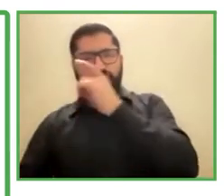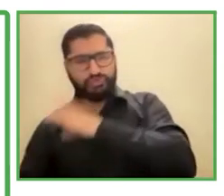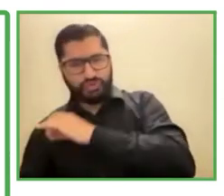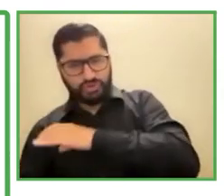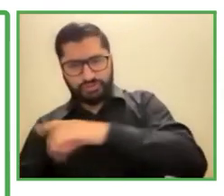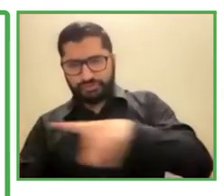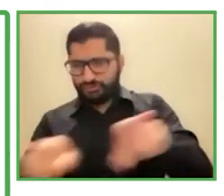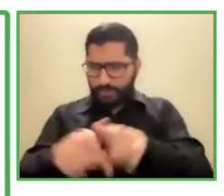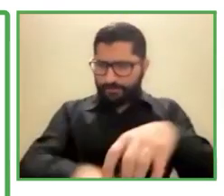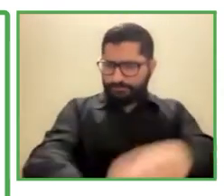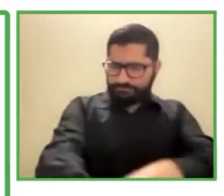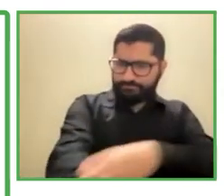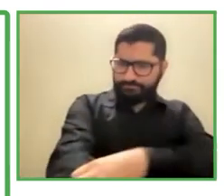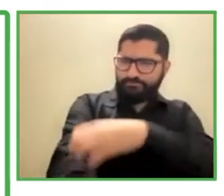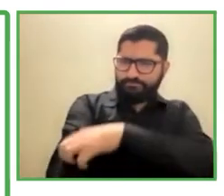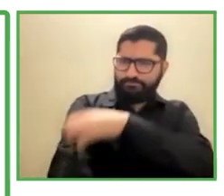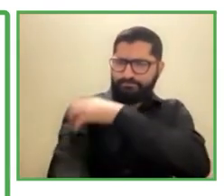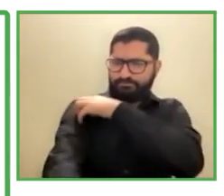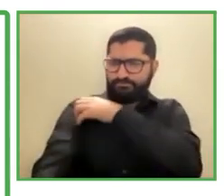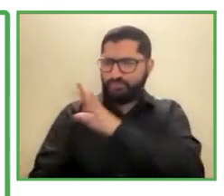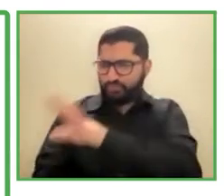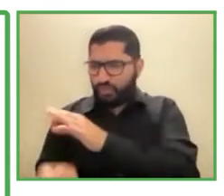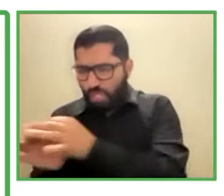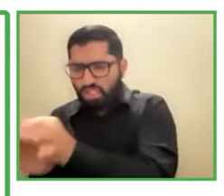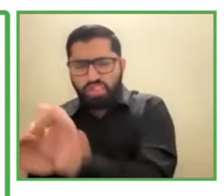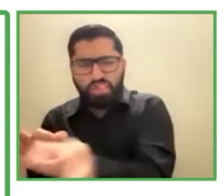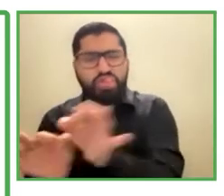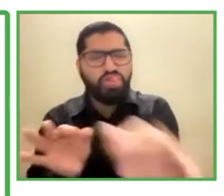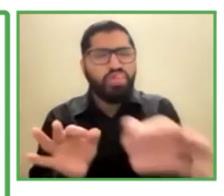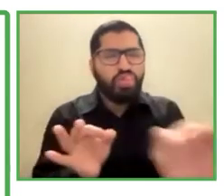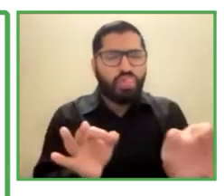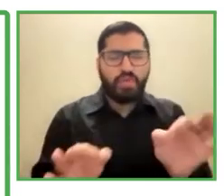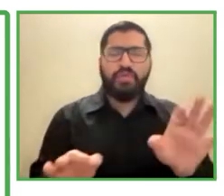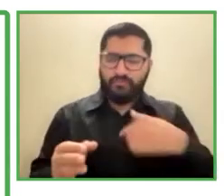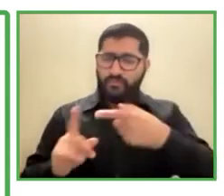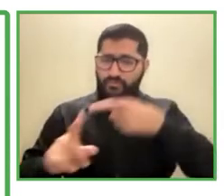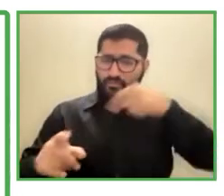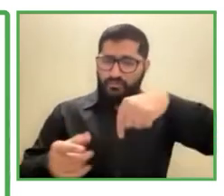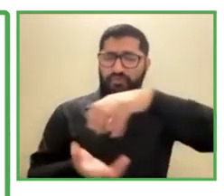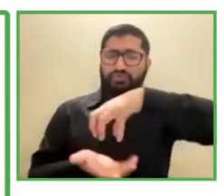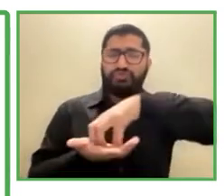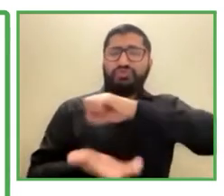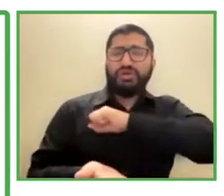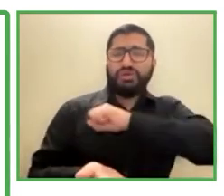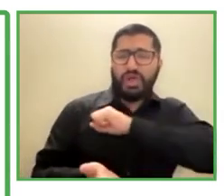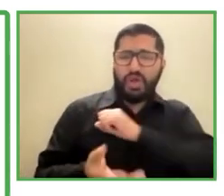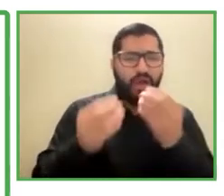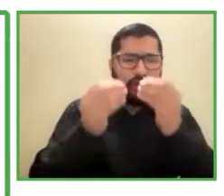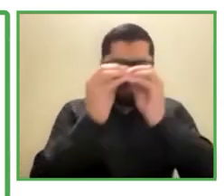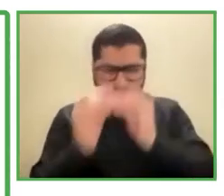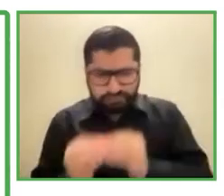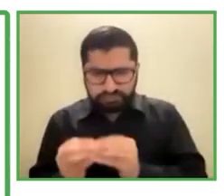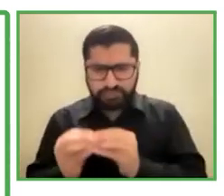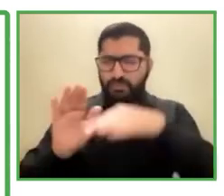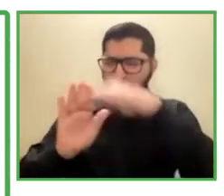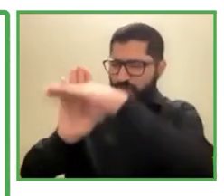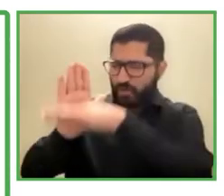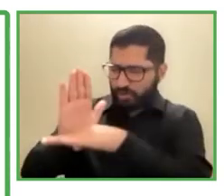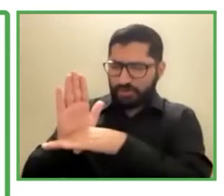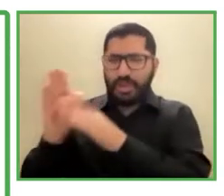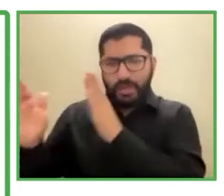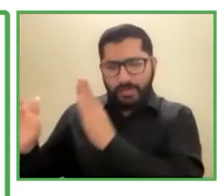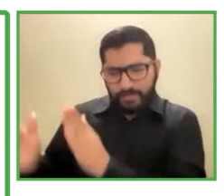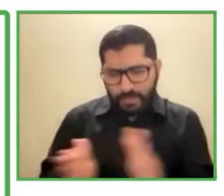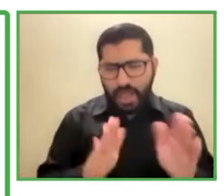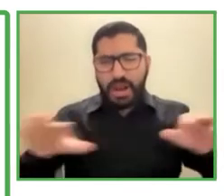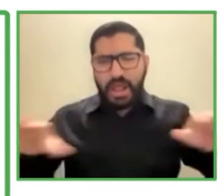nacional. Crear una política, ¿no es cierto?, y responsabilidad asociada a la inclusión, que es nuestra tarea, en lo que estamos trabajando,